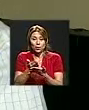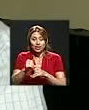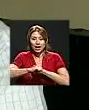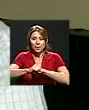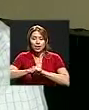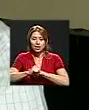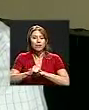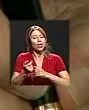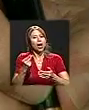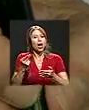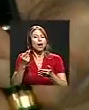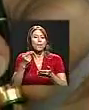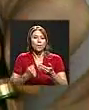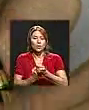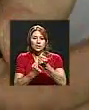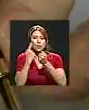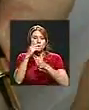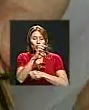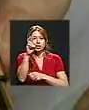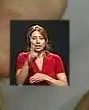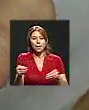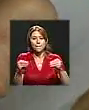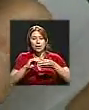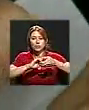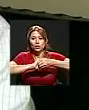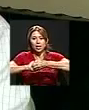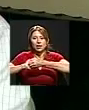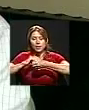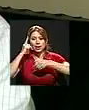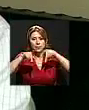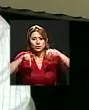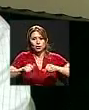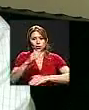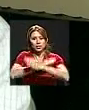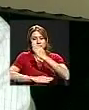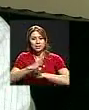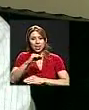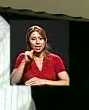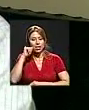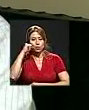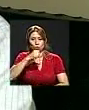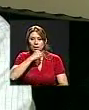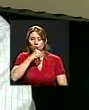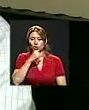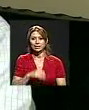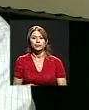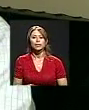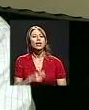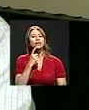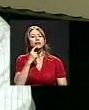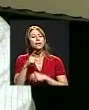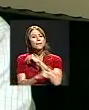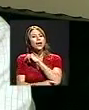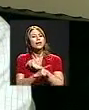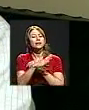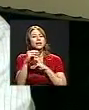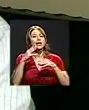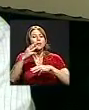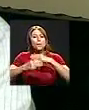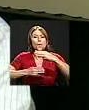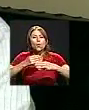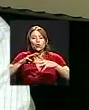más solidaria para las personas con discapacidad y adultos mayores. El país y el mundo necesitan un cambio hacia una cultura